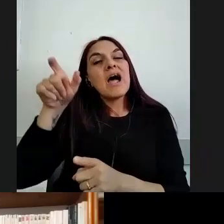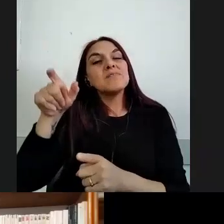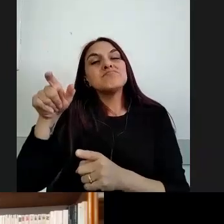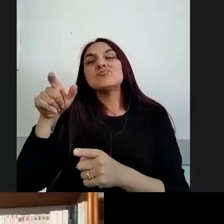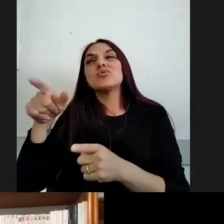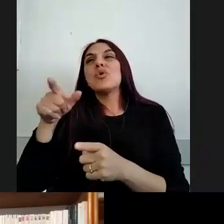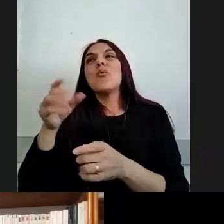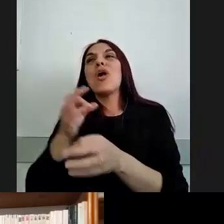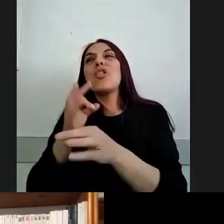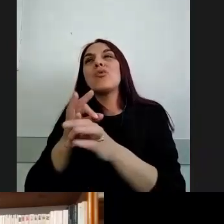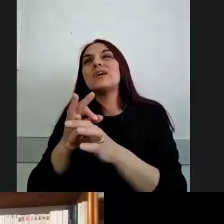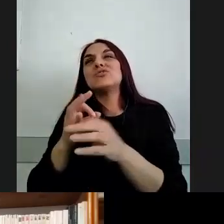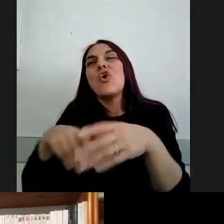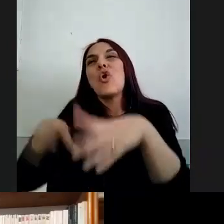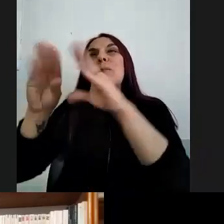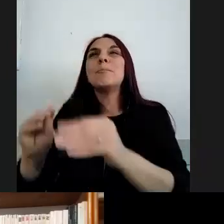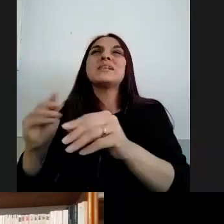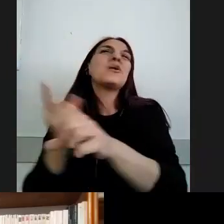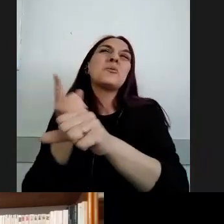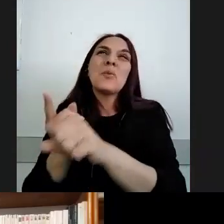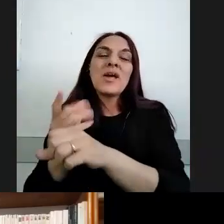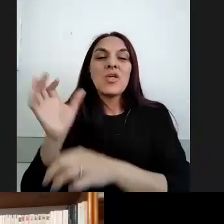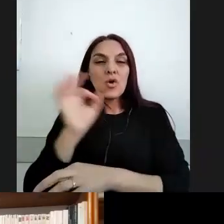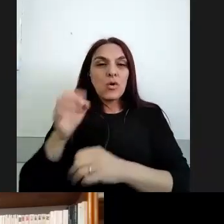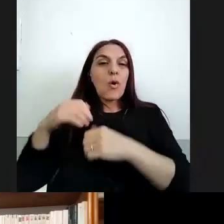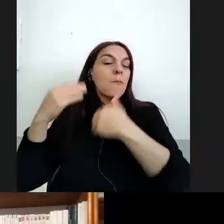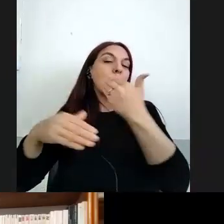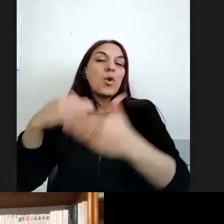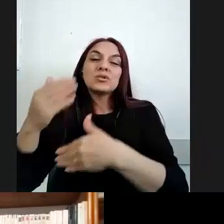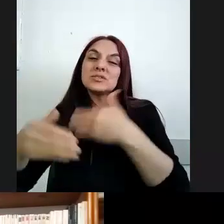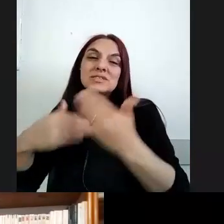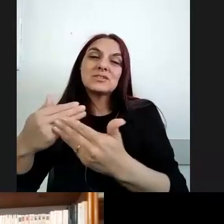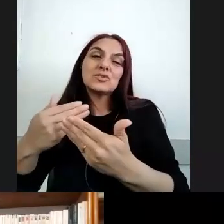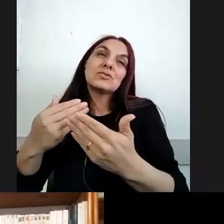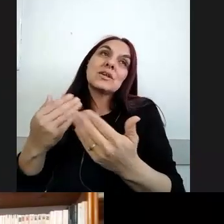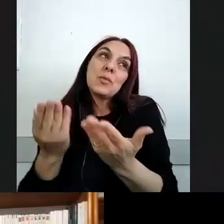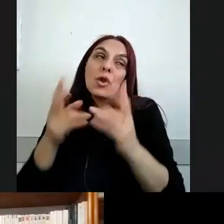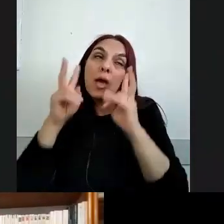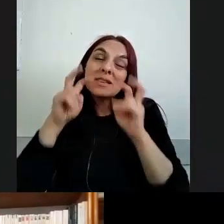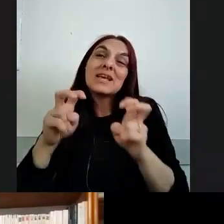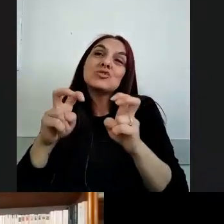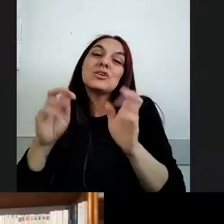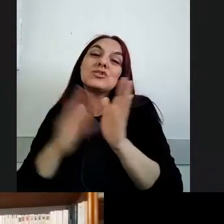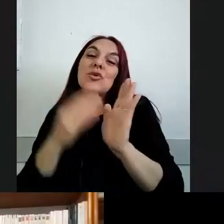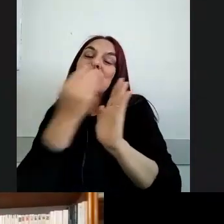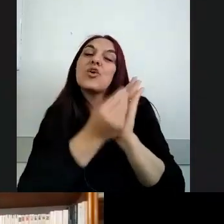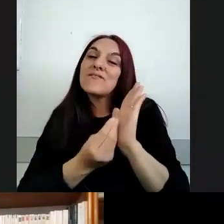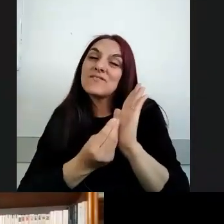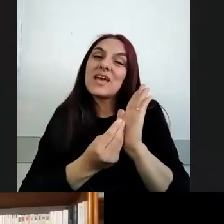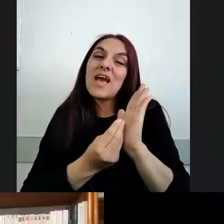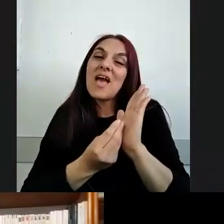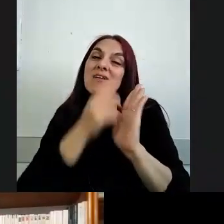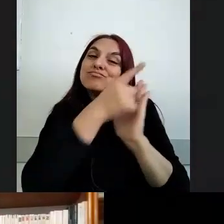largos y procesos otro tipo de procesos que quizás las investigaciones etnográficas también están aportando ¿no? a poder